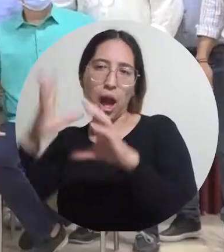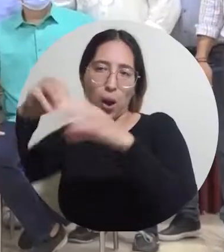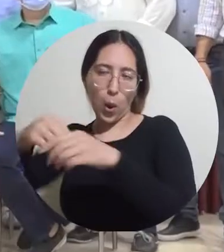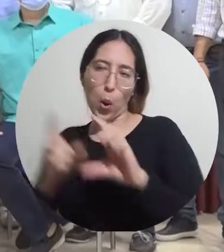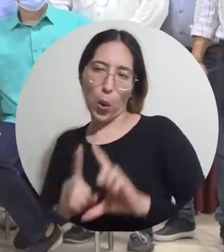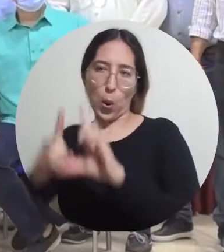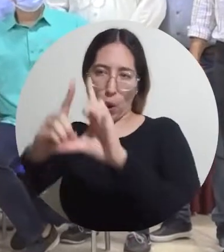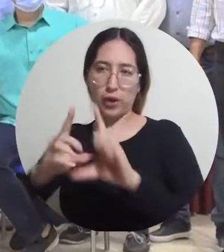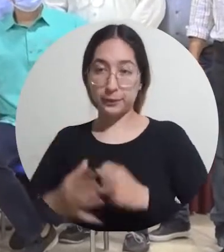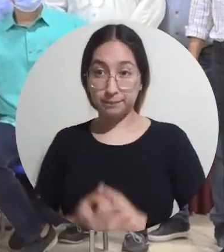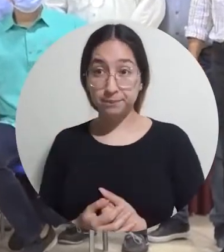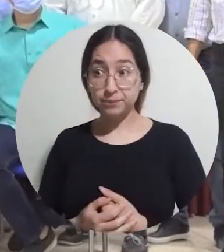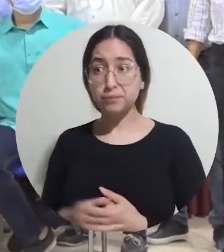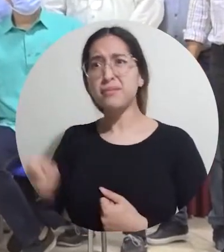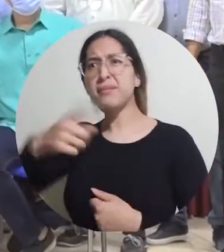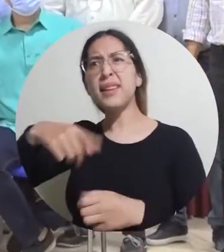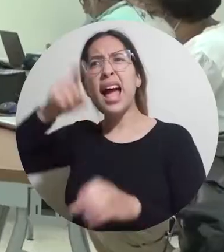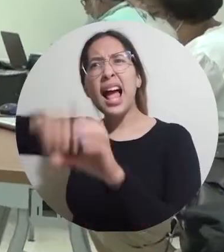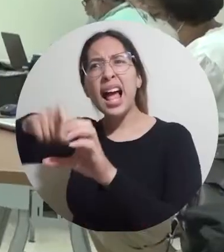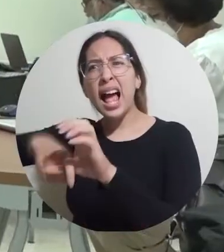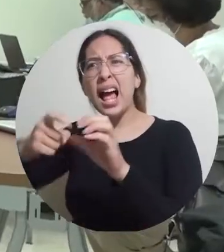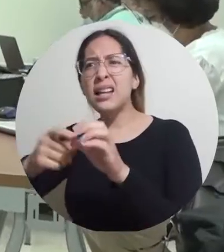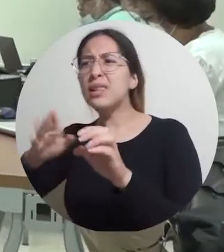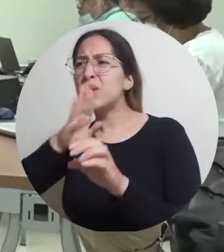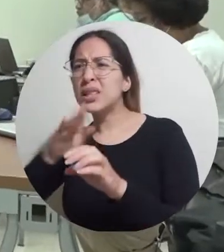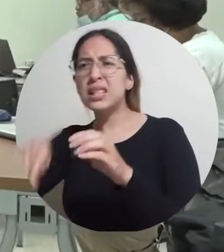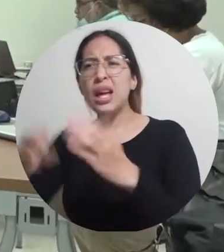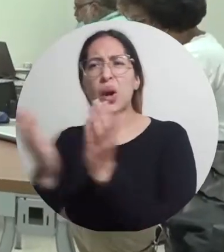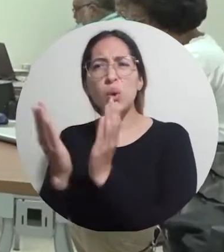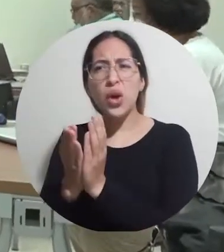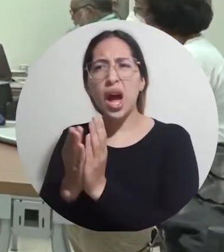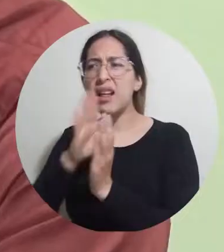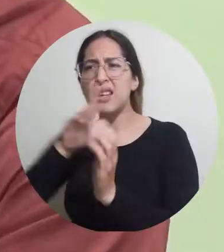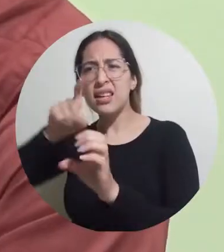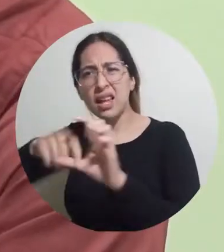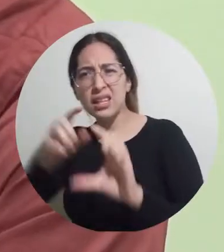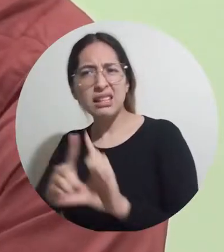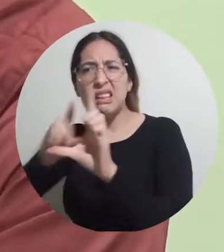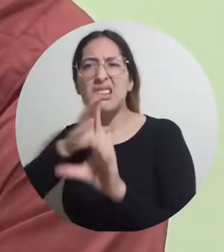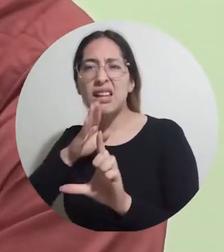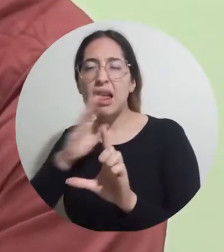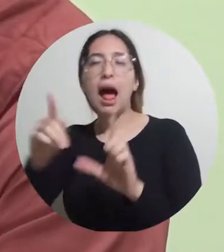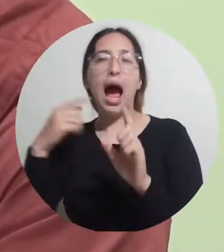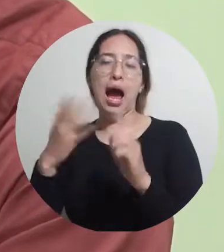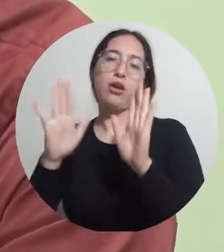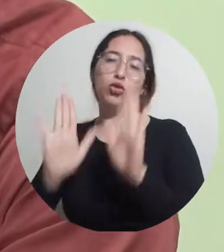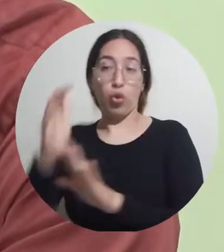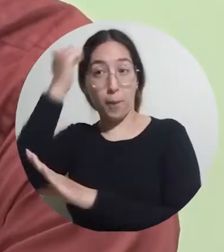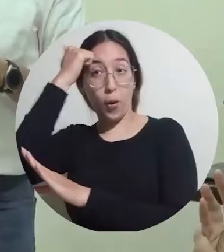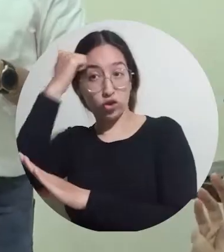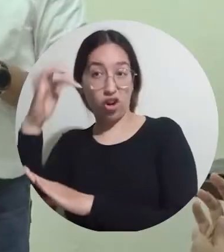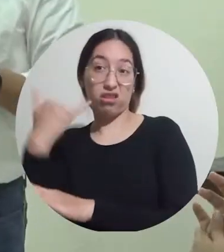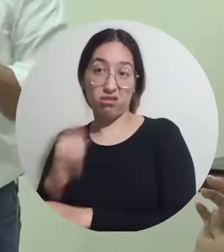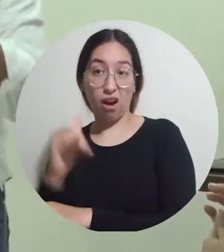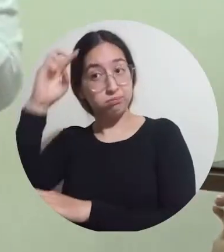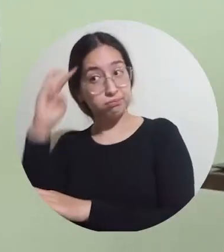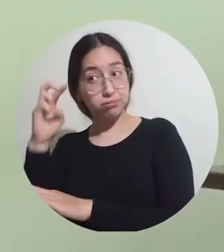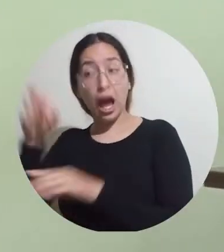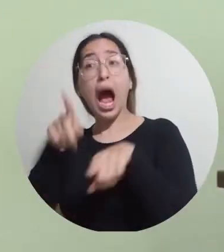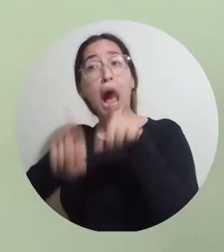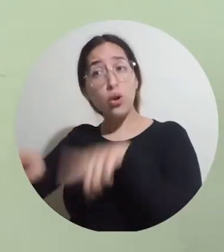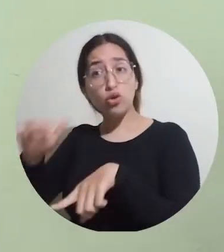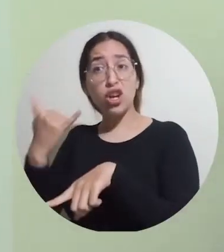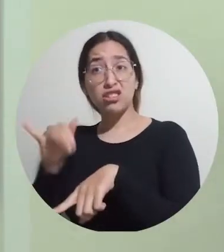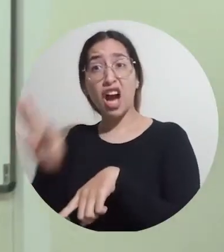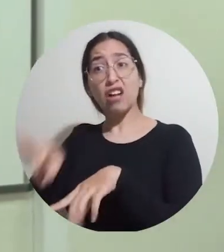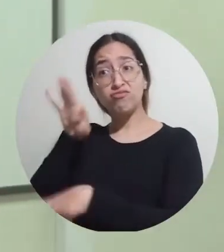En su mayoría, los doctorandos son docentes y funcionarios de la institución, varios de los cuales son becarios de convocatorias